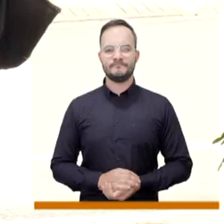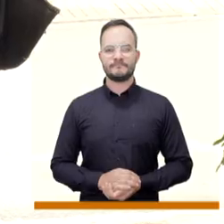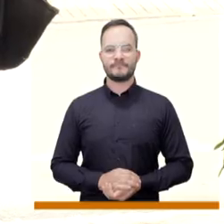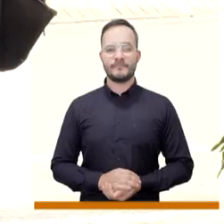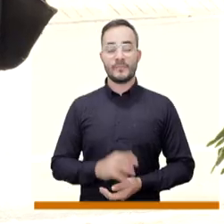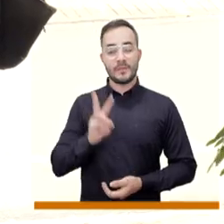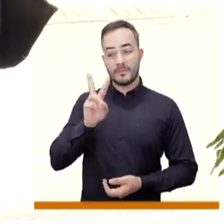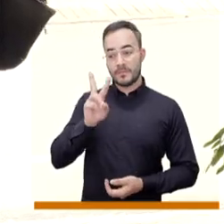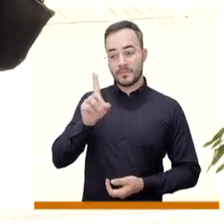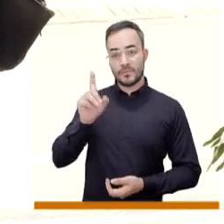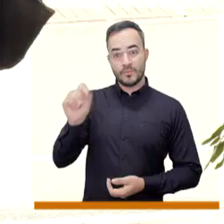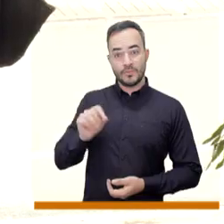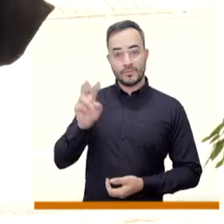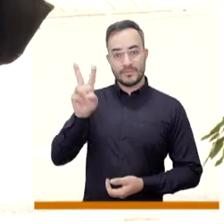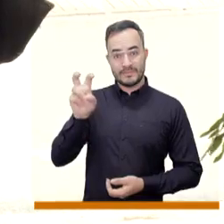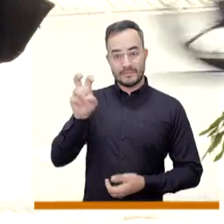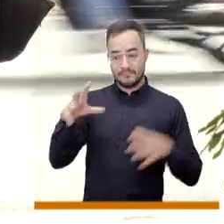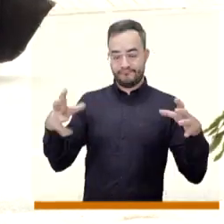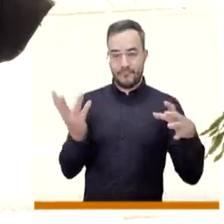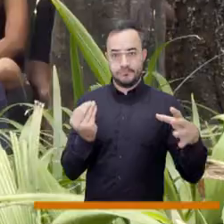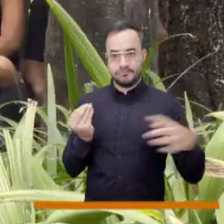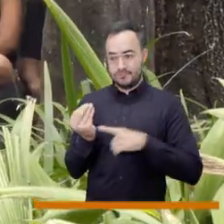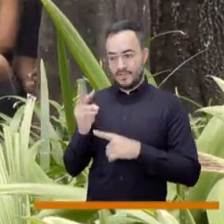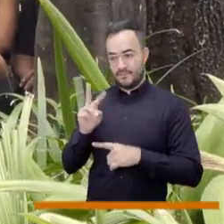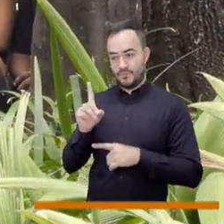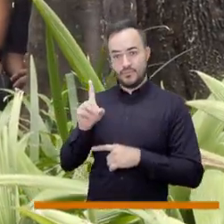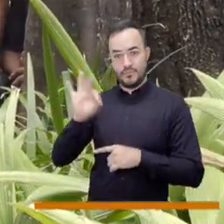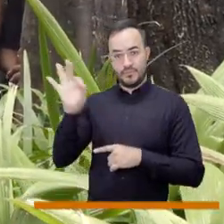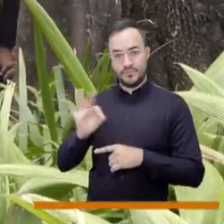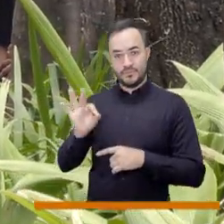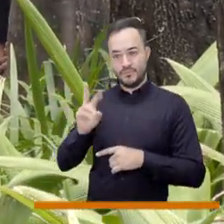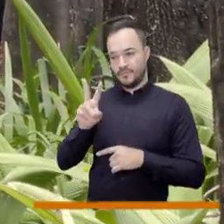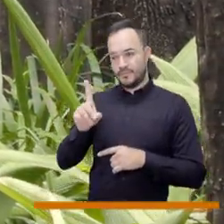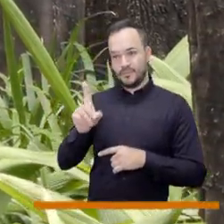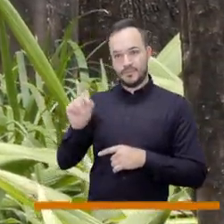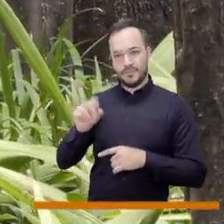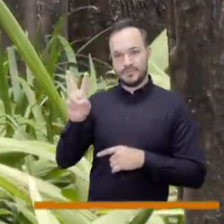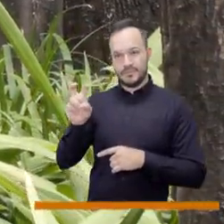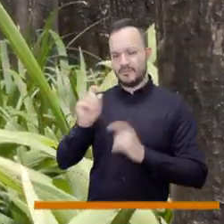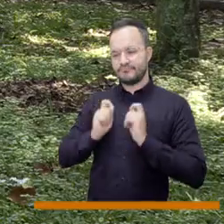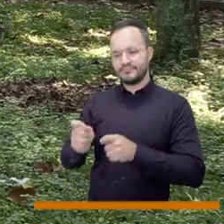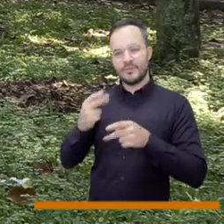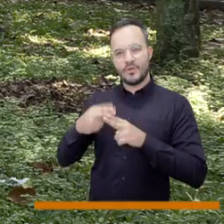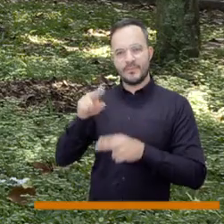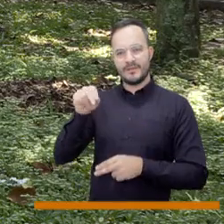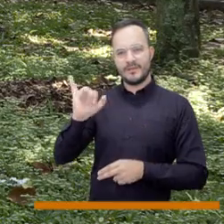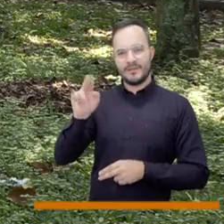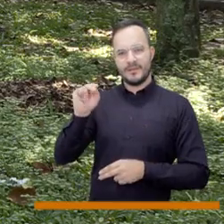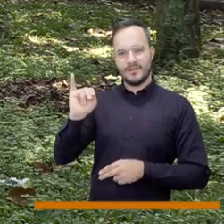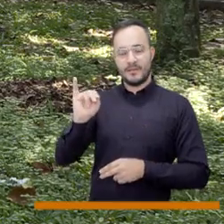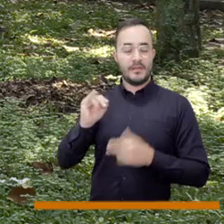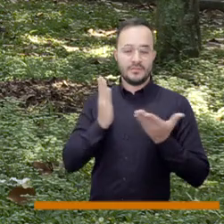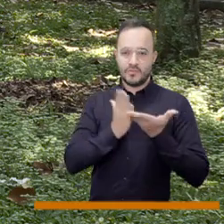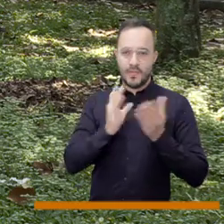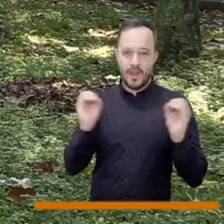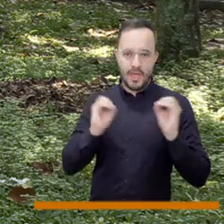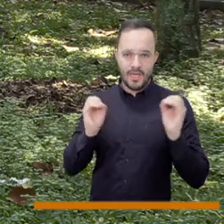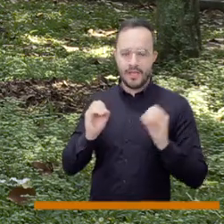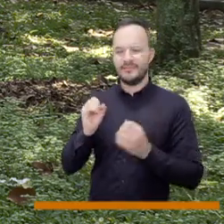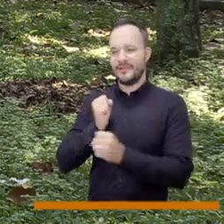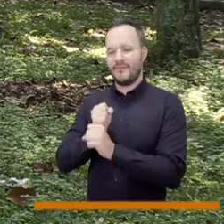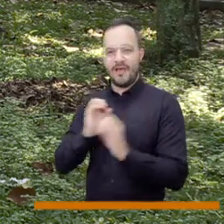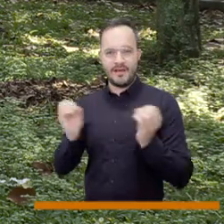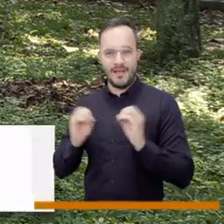El 21.7% de jóvenes de la ciudad son Nini, ni estudian ni trabajan, o sea, estamos hablando de la